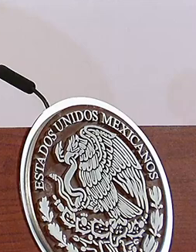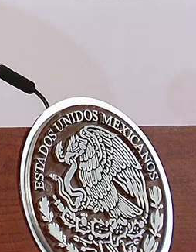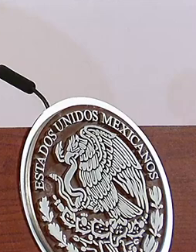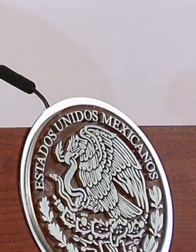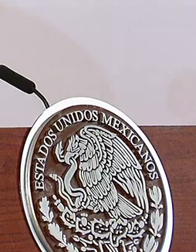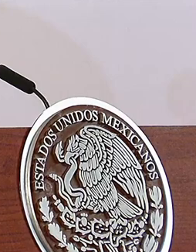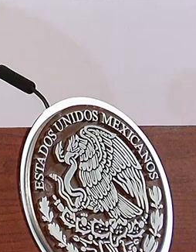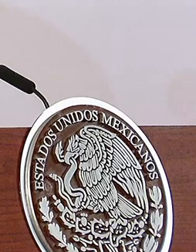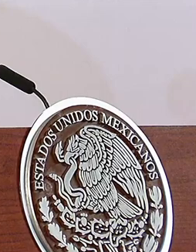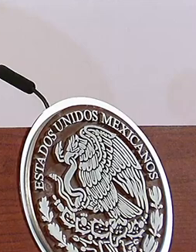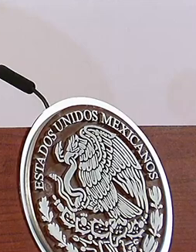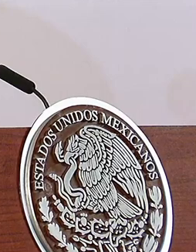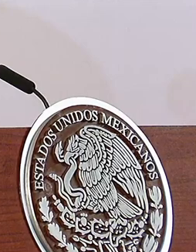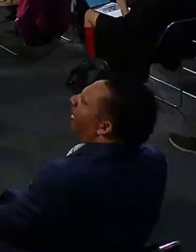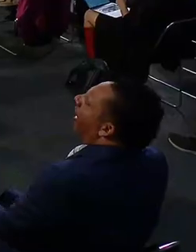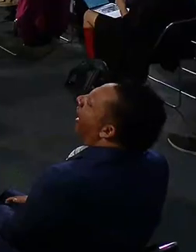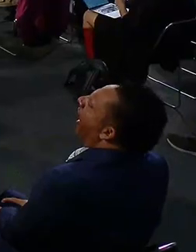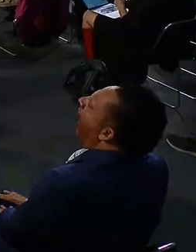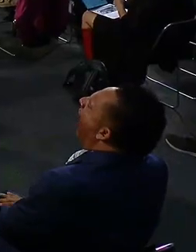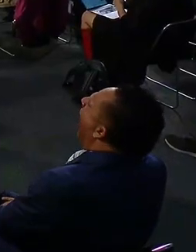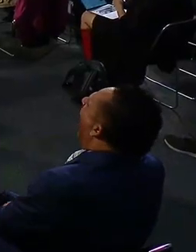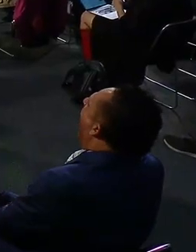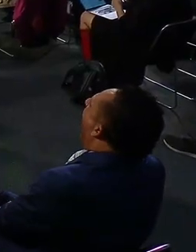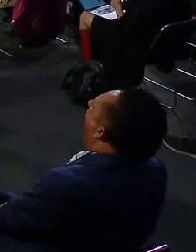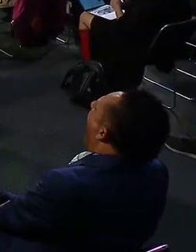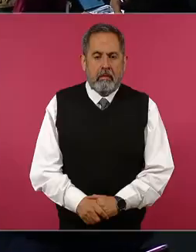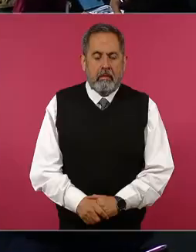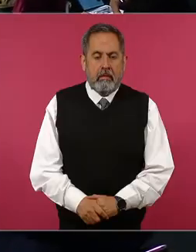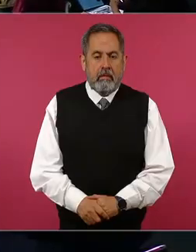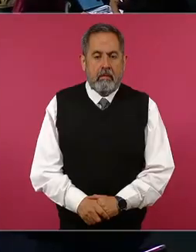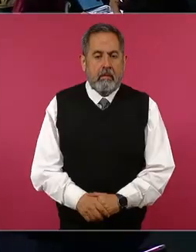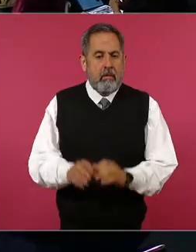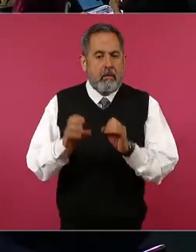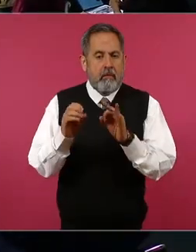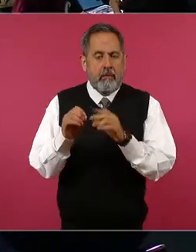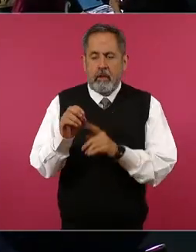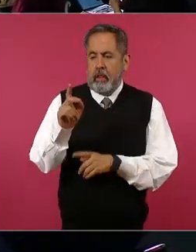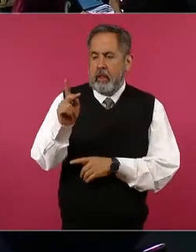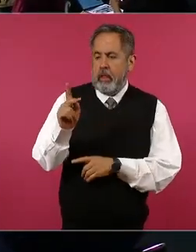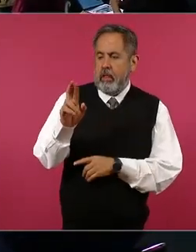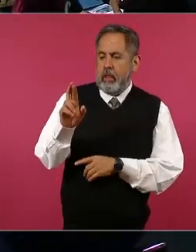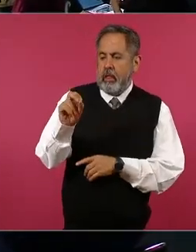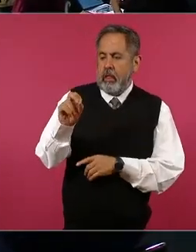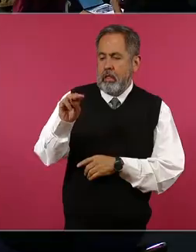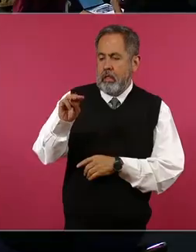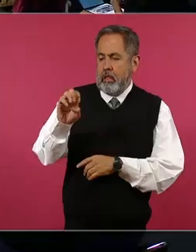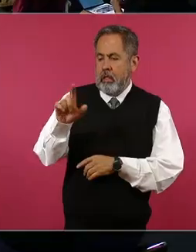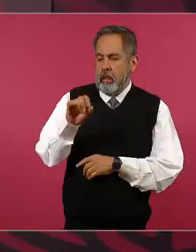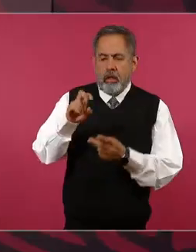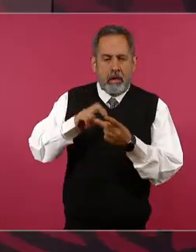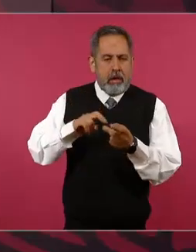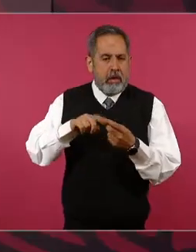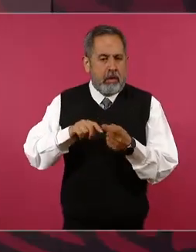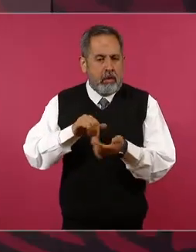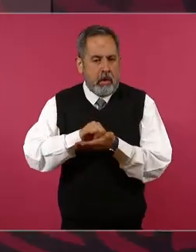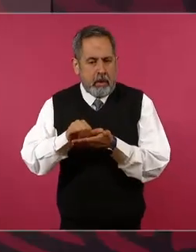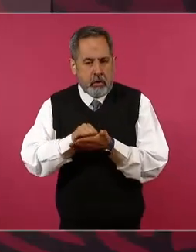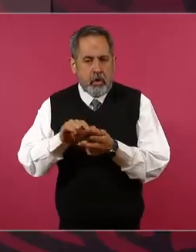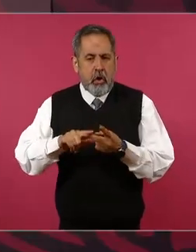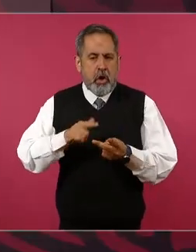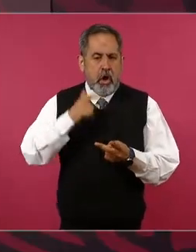pro México en Nueva York en Londres en París